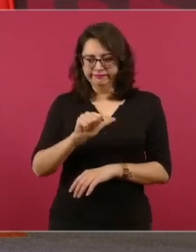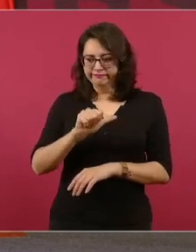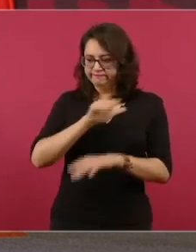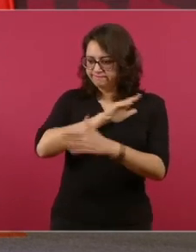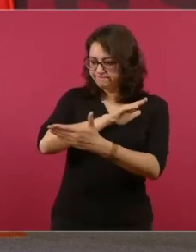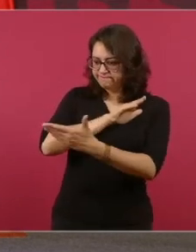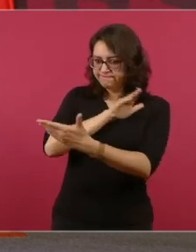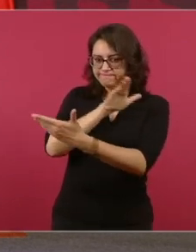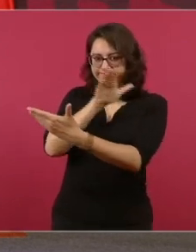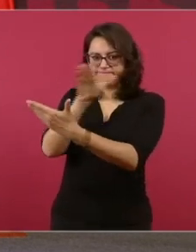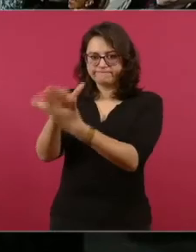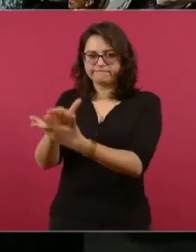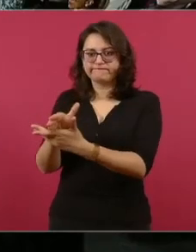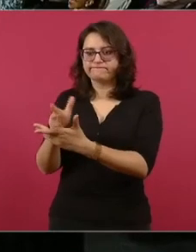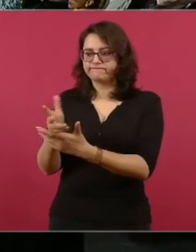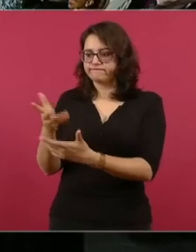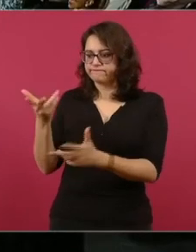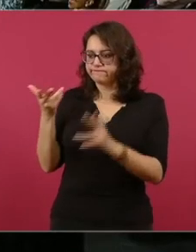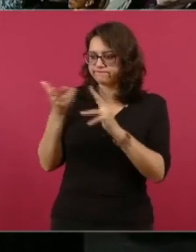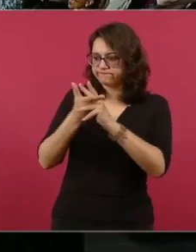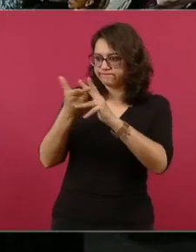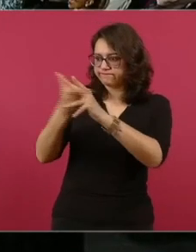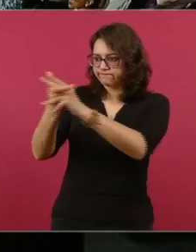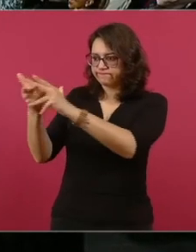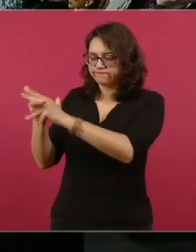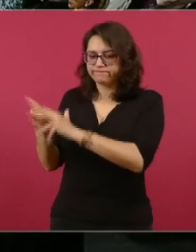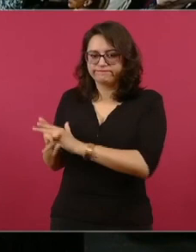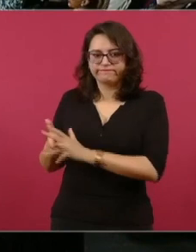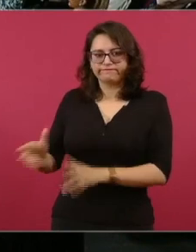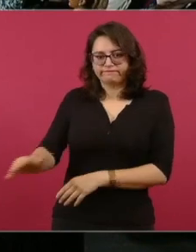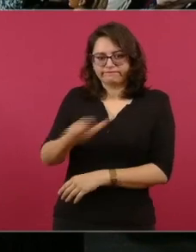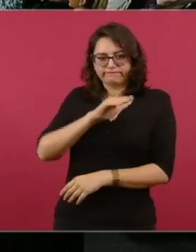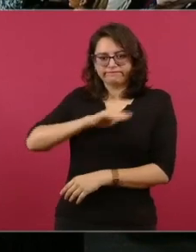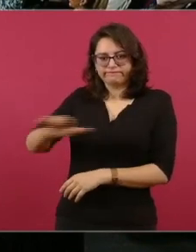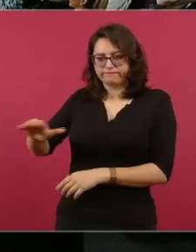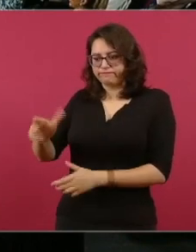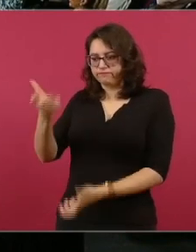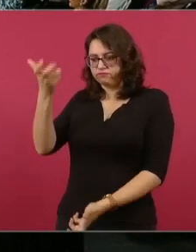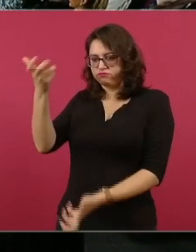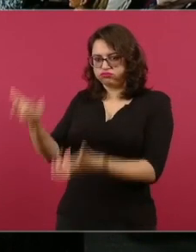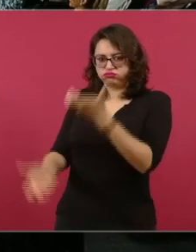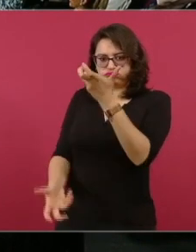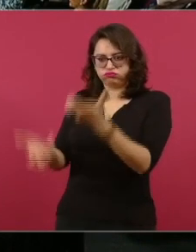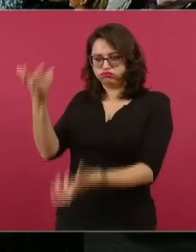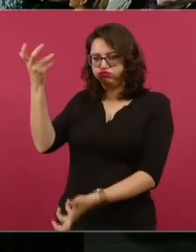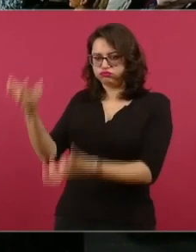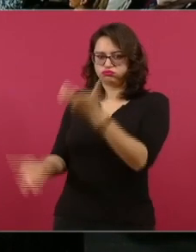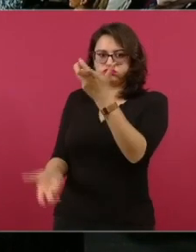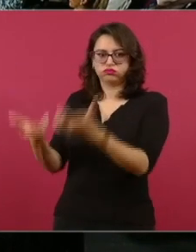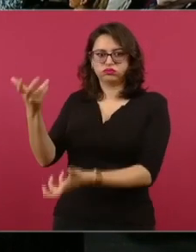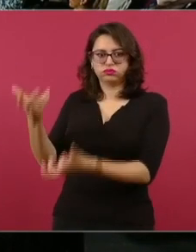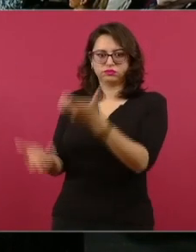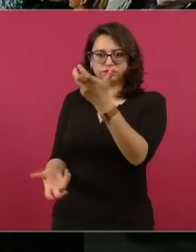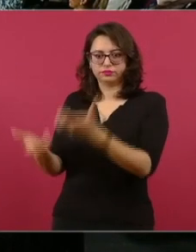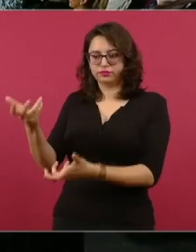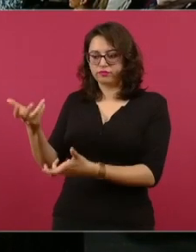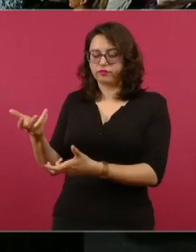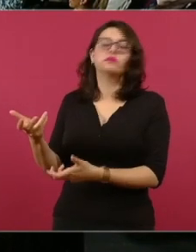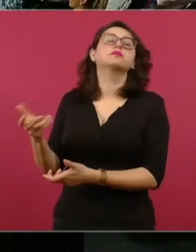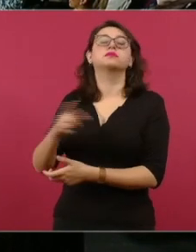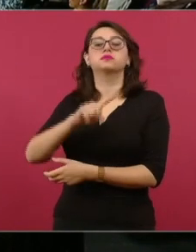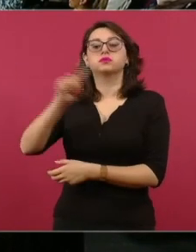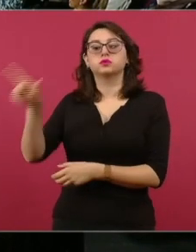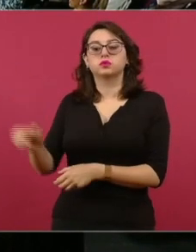Y por eso, por esa represión, aquí, en Acumal,